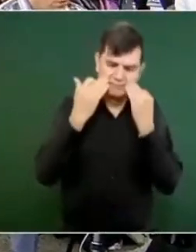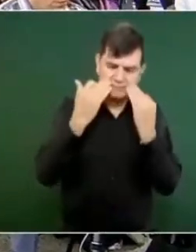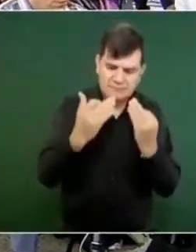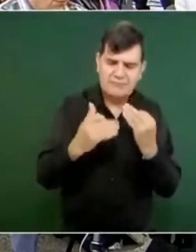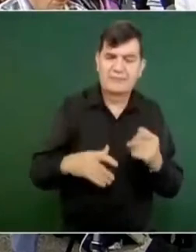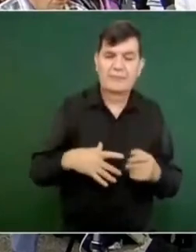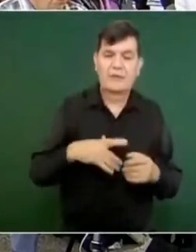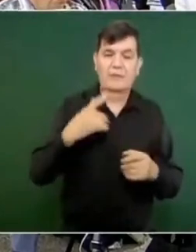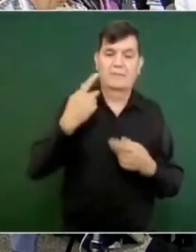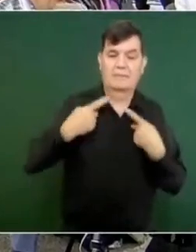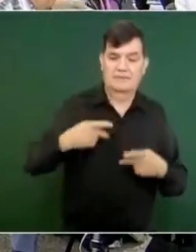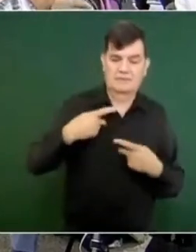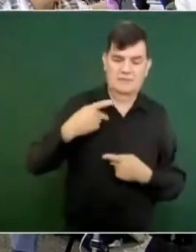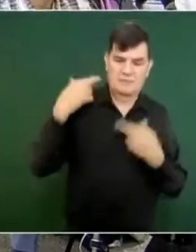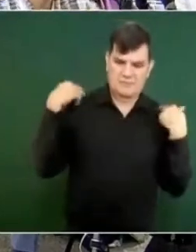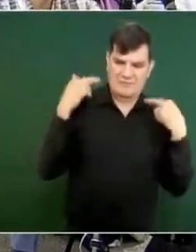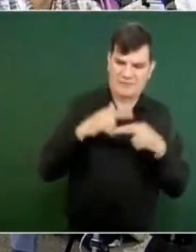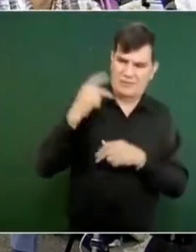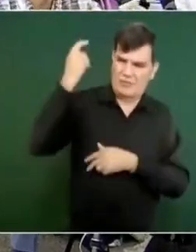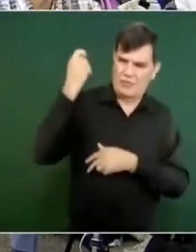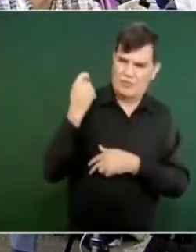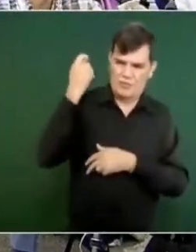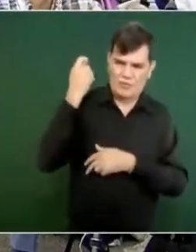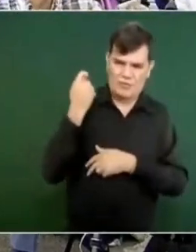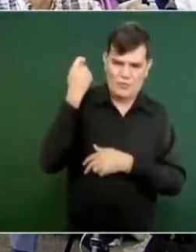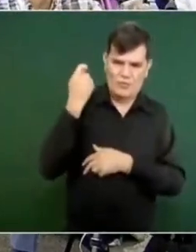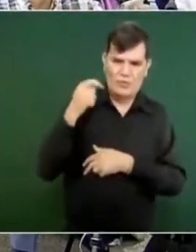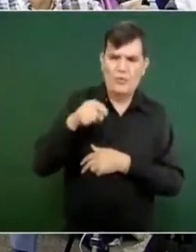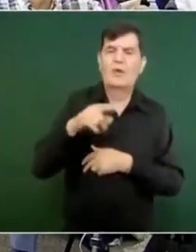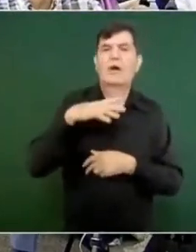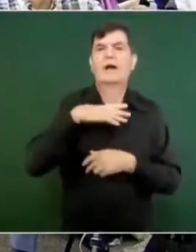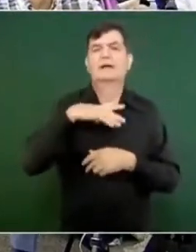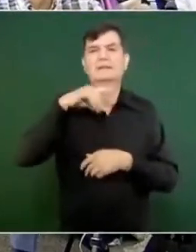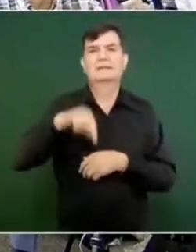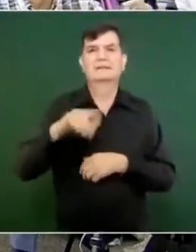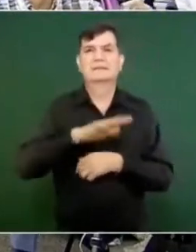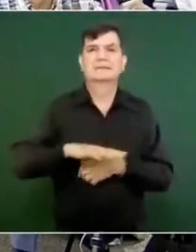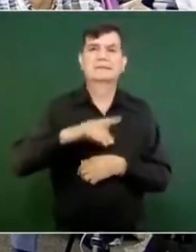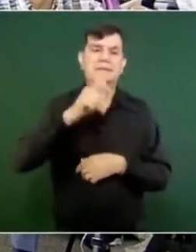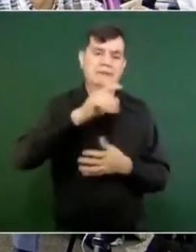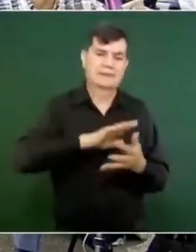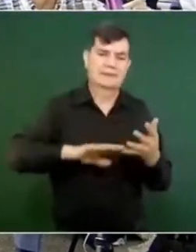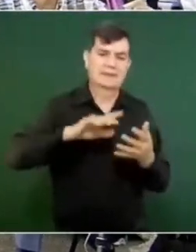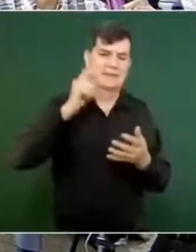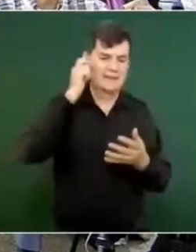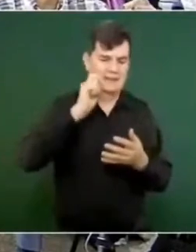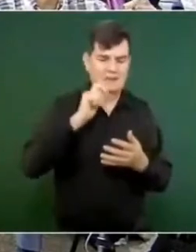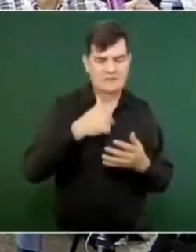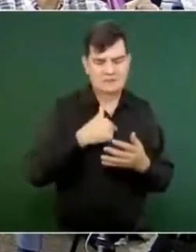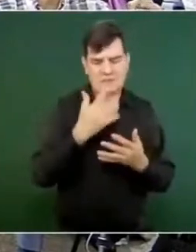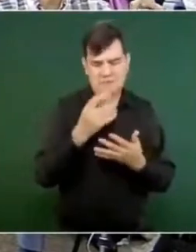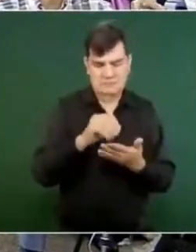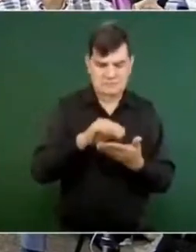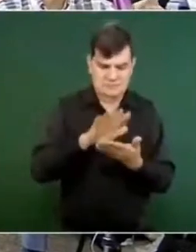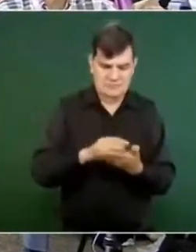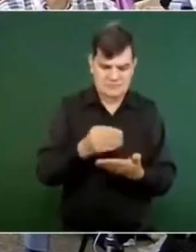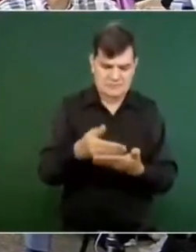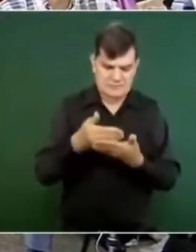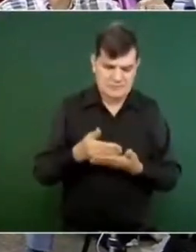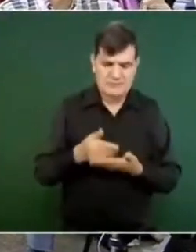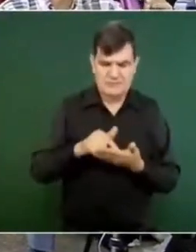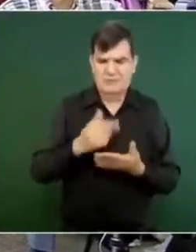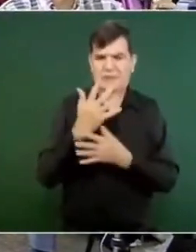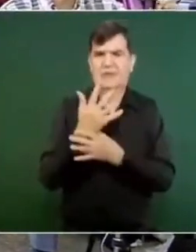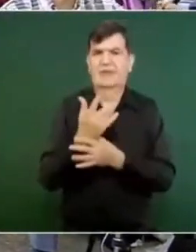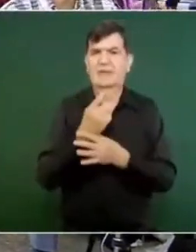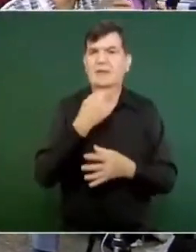Los jubilados, los maestros jubilados en Guerrero, desafortunadamente, bueno, tengo el dato que me han pasado y por eso aquí